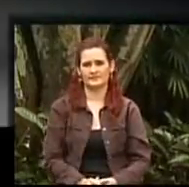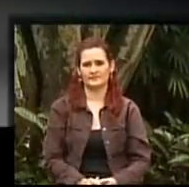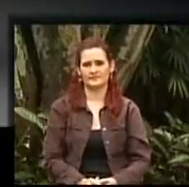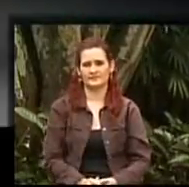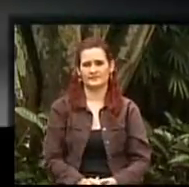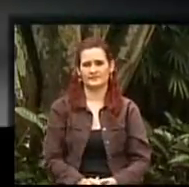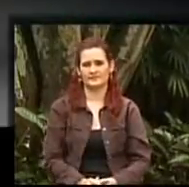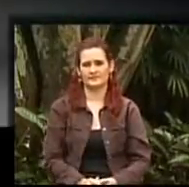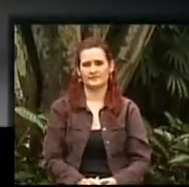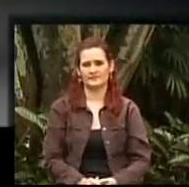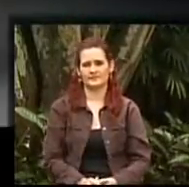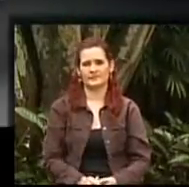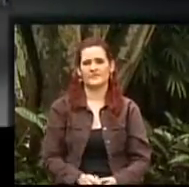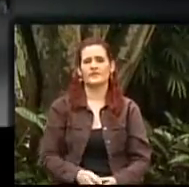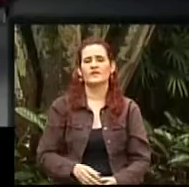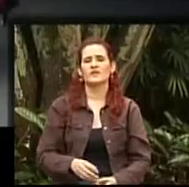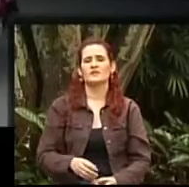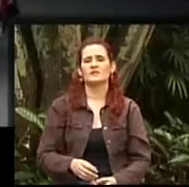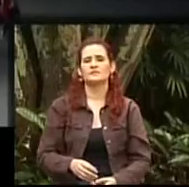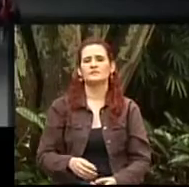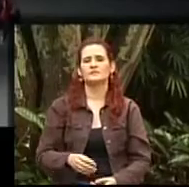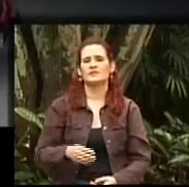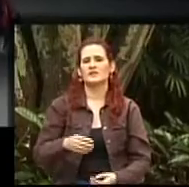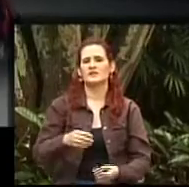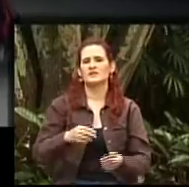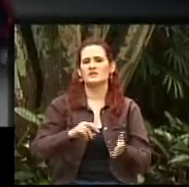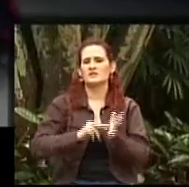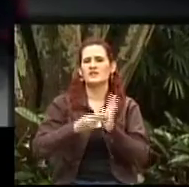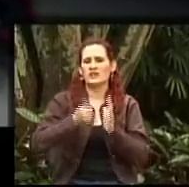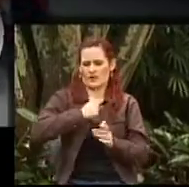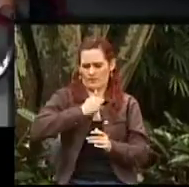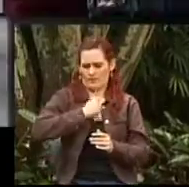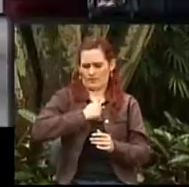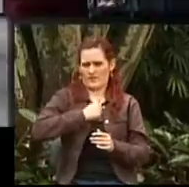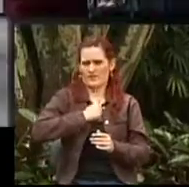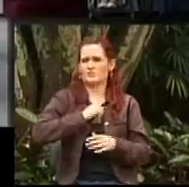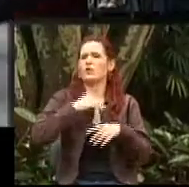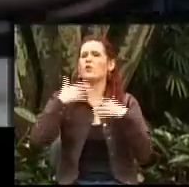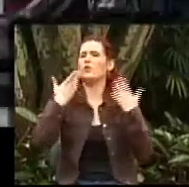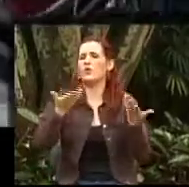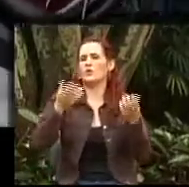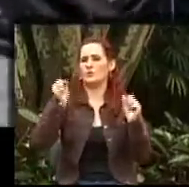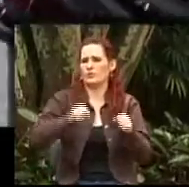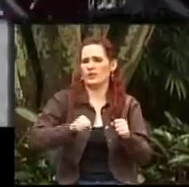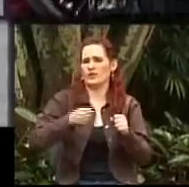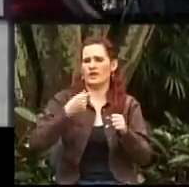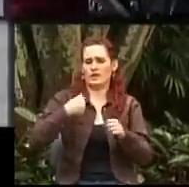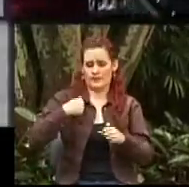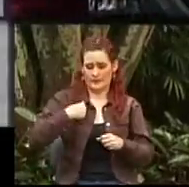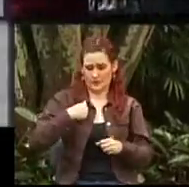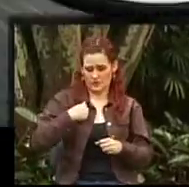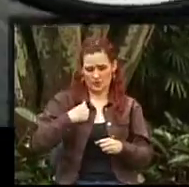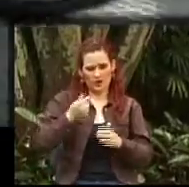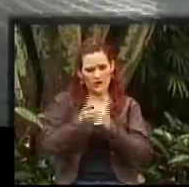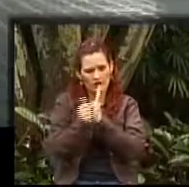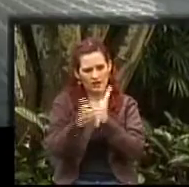¿Qué es alcanzar la autonomía? Potenciar las capacidades físicas e intelectuales de las personas para que